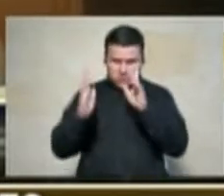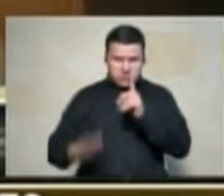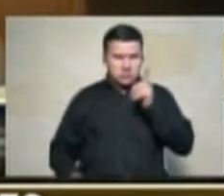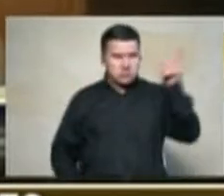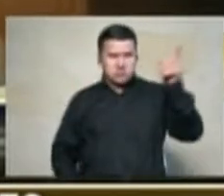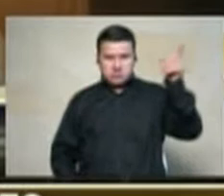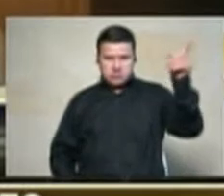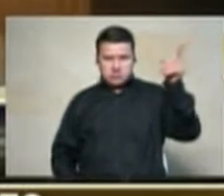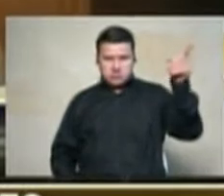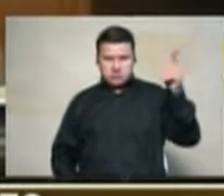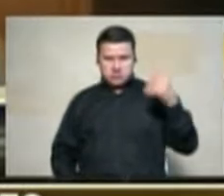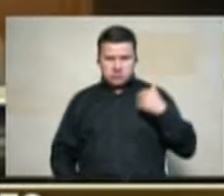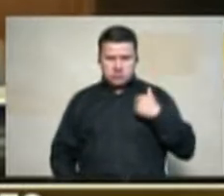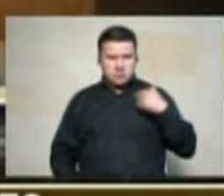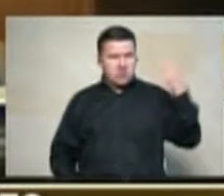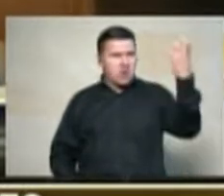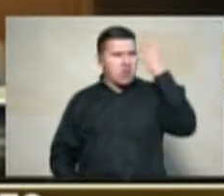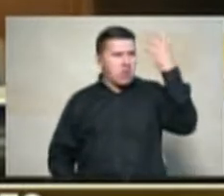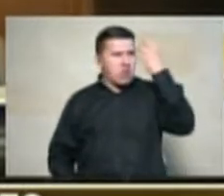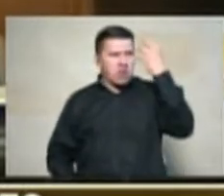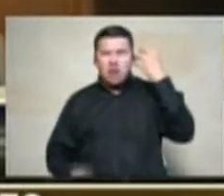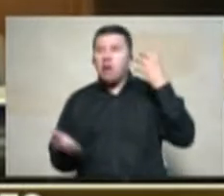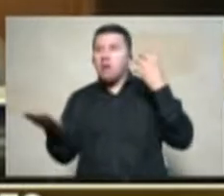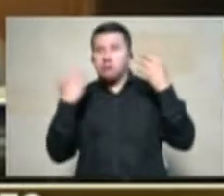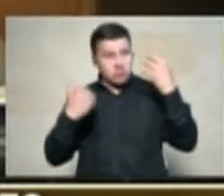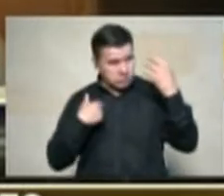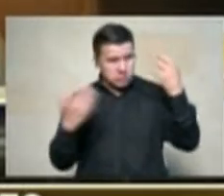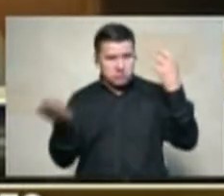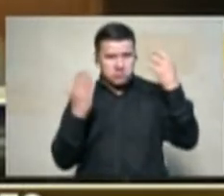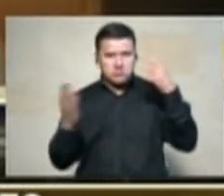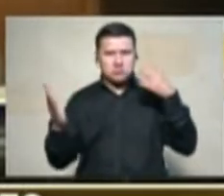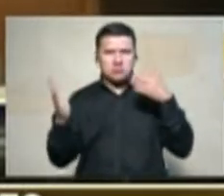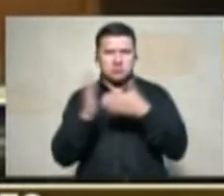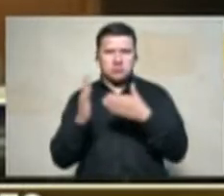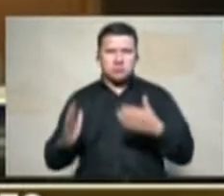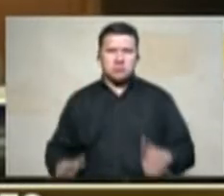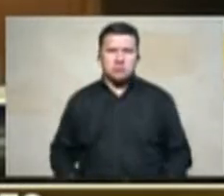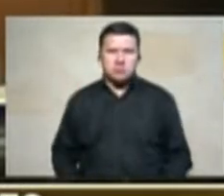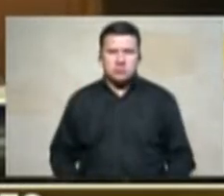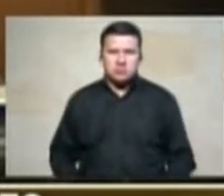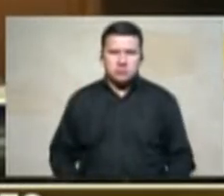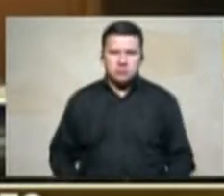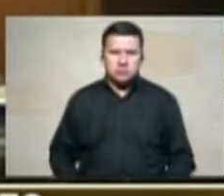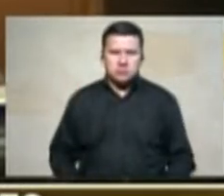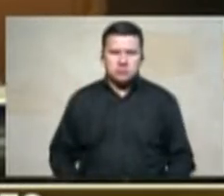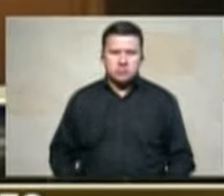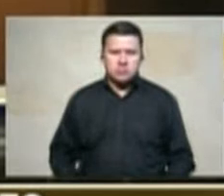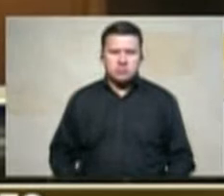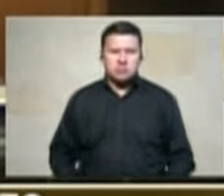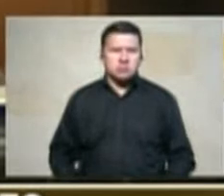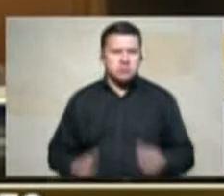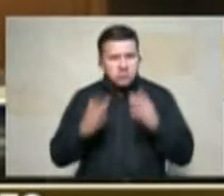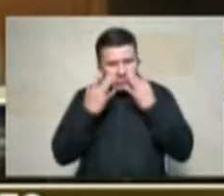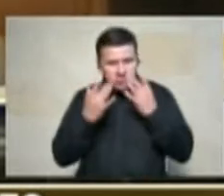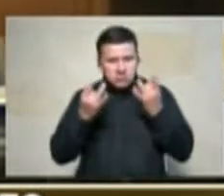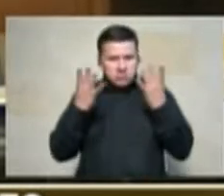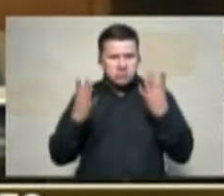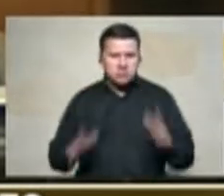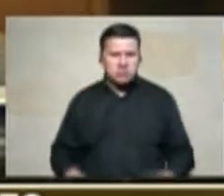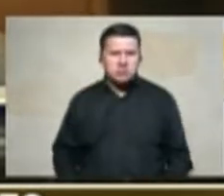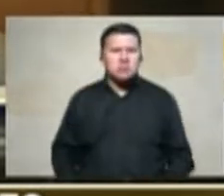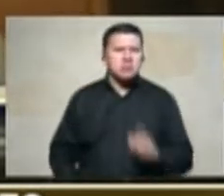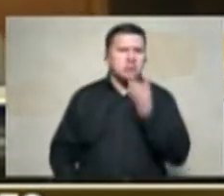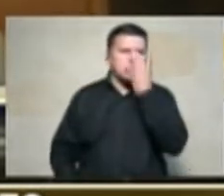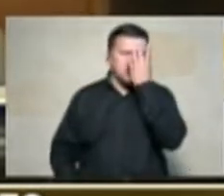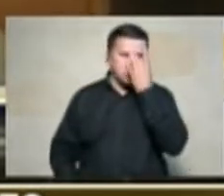restitución de tierras que lo indujo a poner esa denuncia y esa demanda grave porque